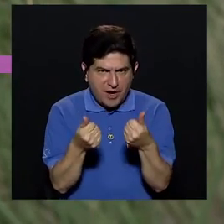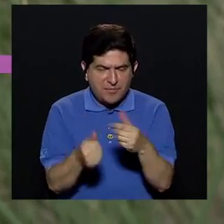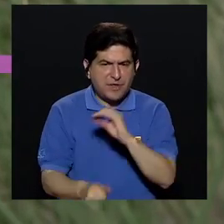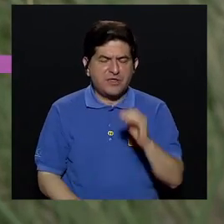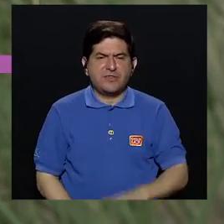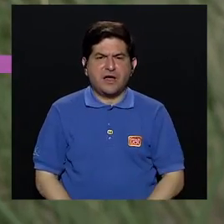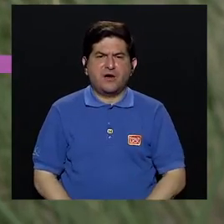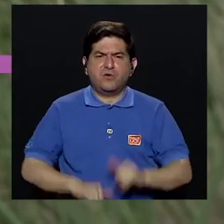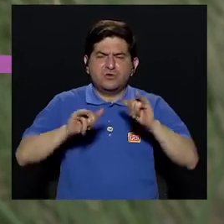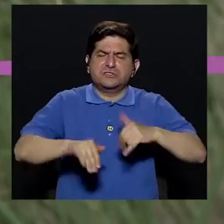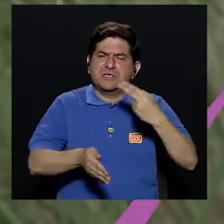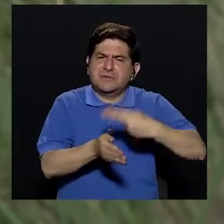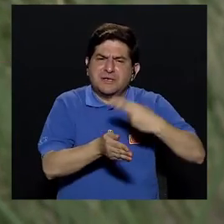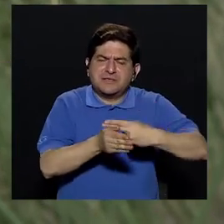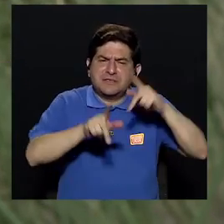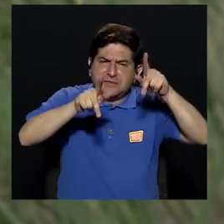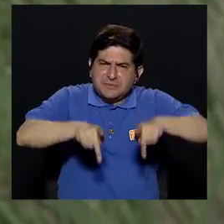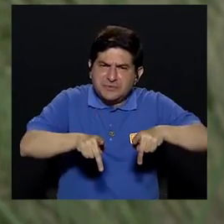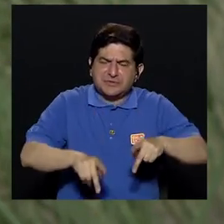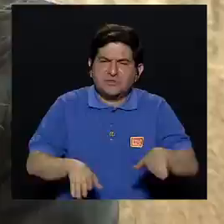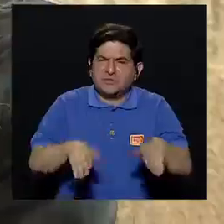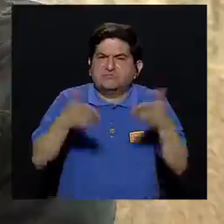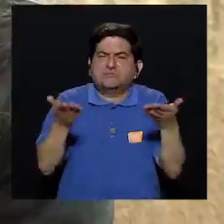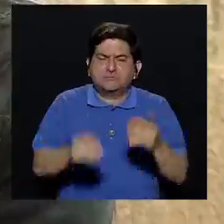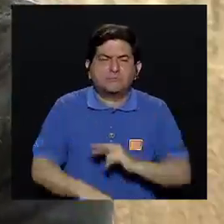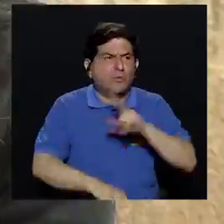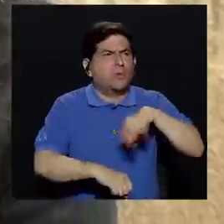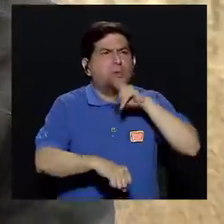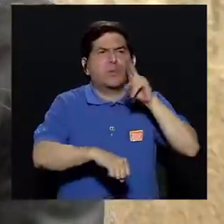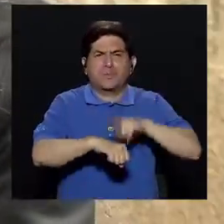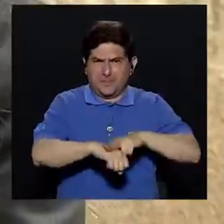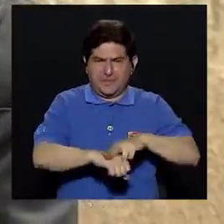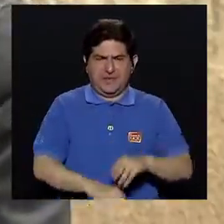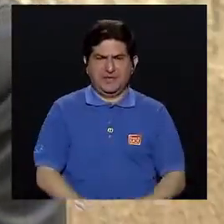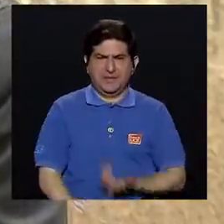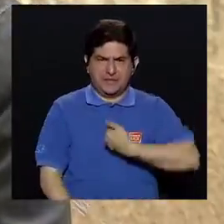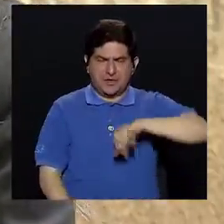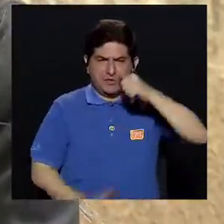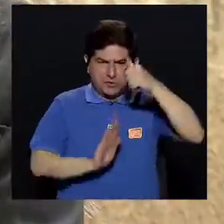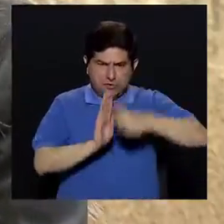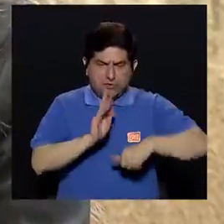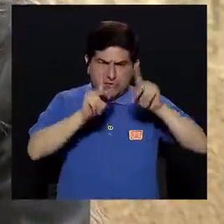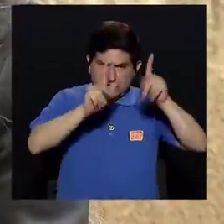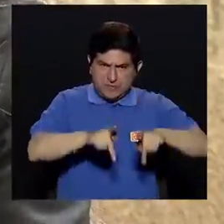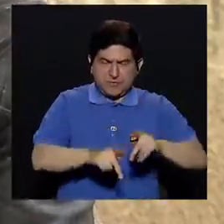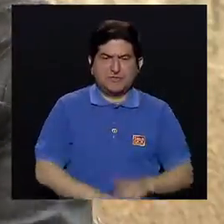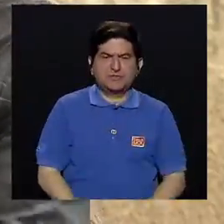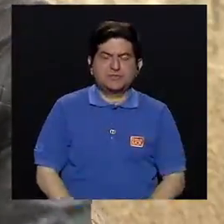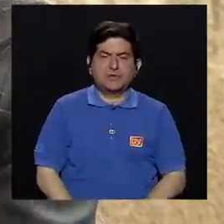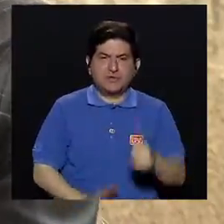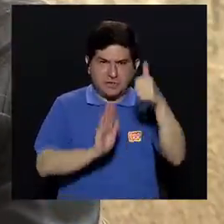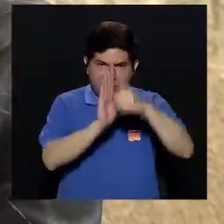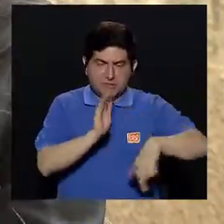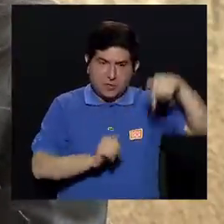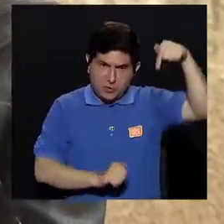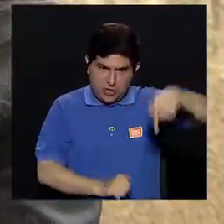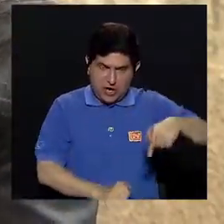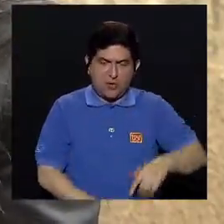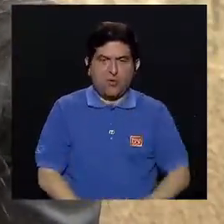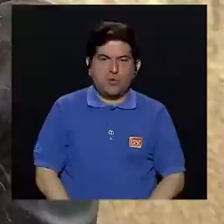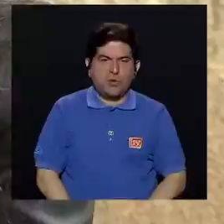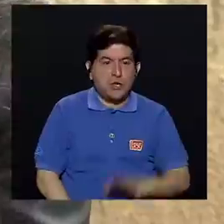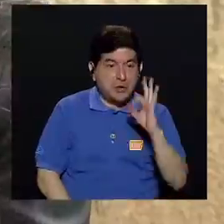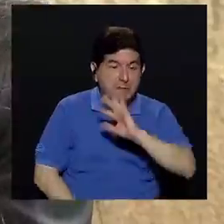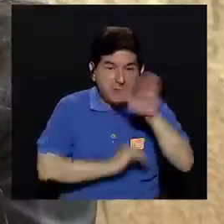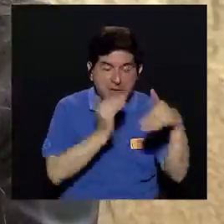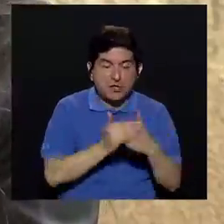son de largo internamiento? ¿Cómo es que se Generalmente, cuando nosotros operamos al paciente, lo operamos hoy, por ejemplo, y